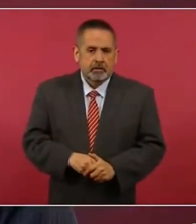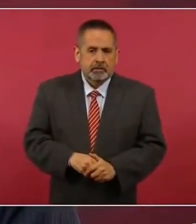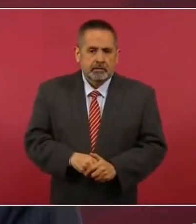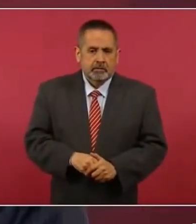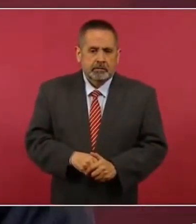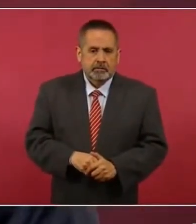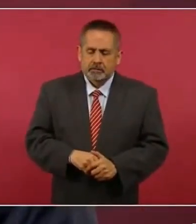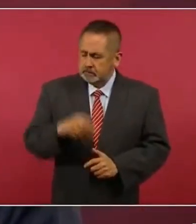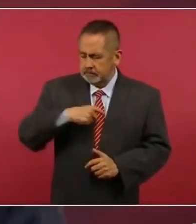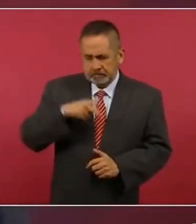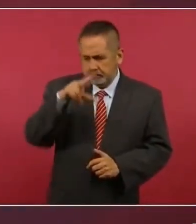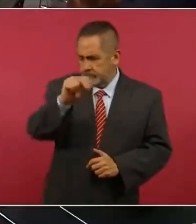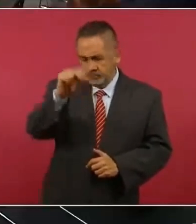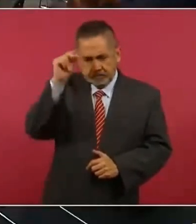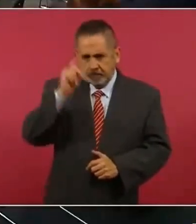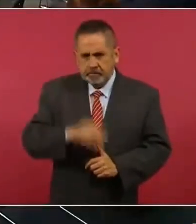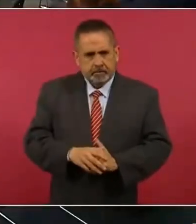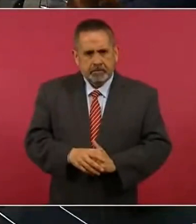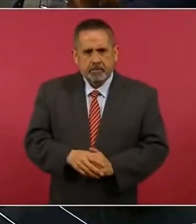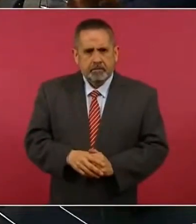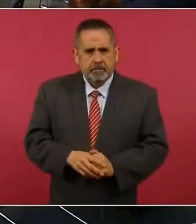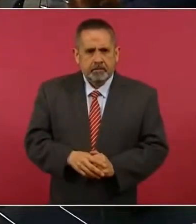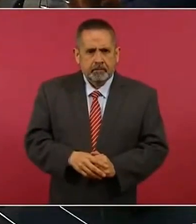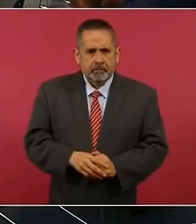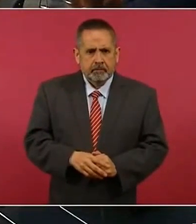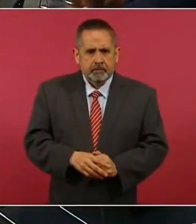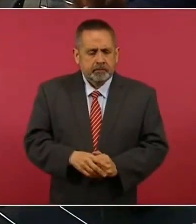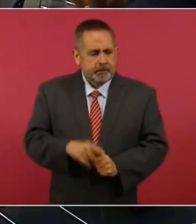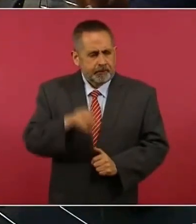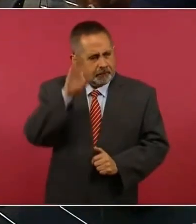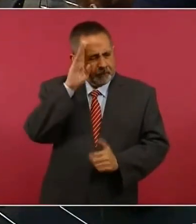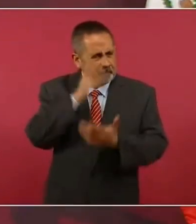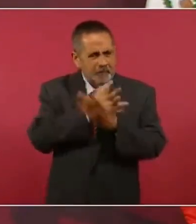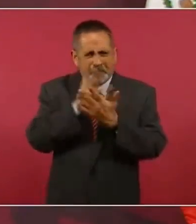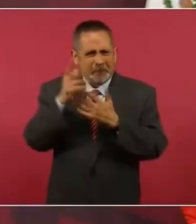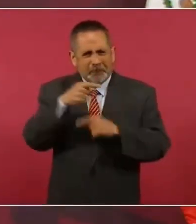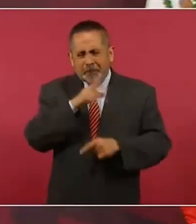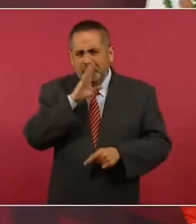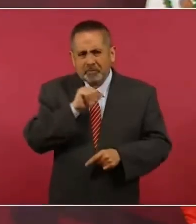No, es un exceso.